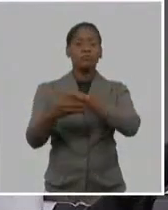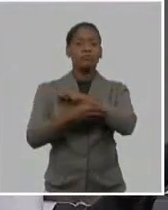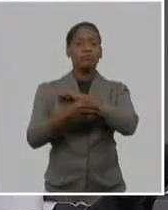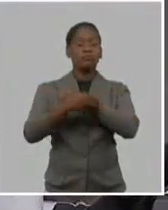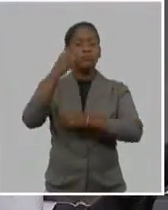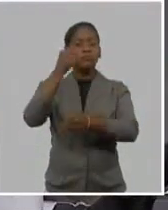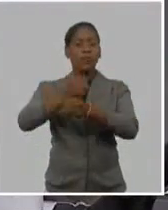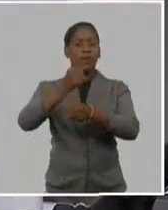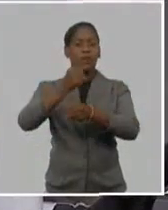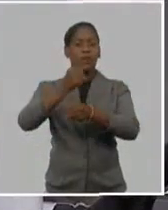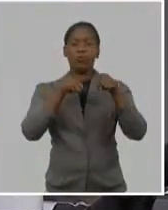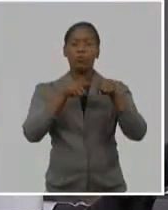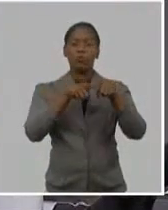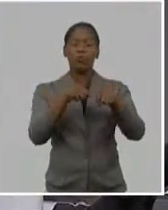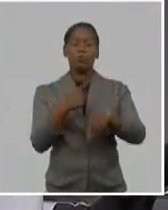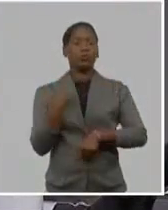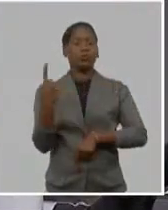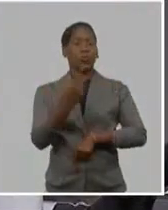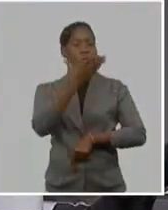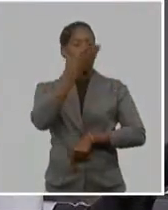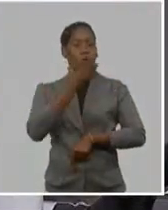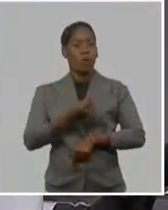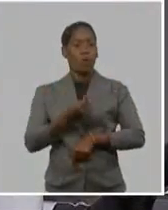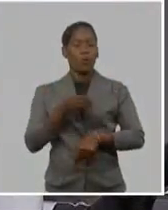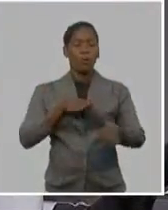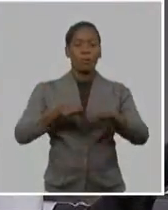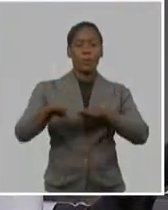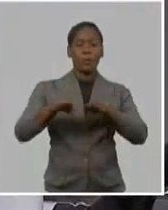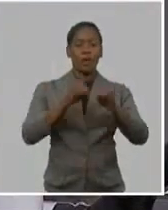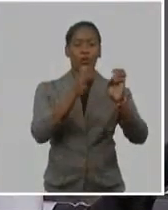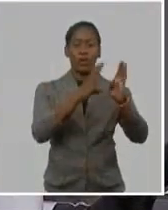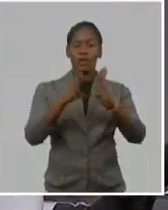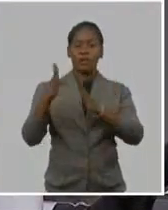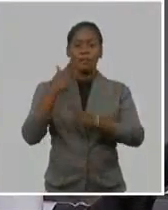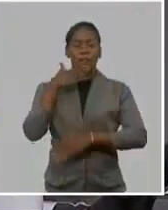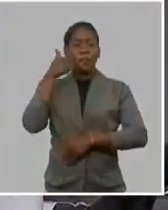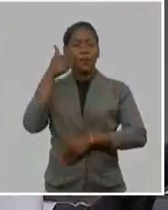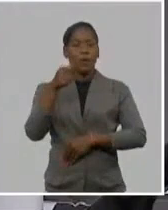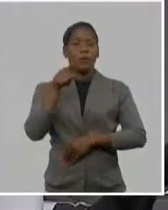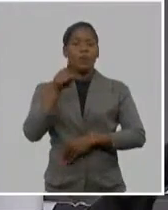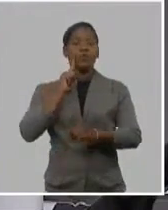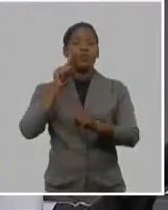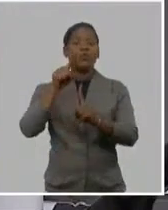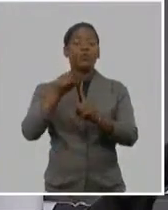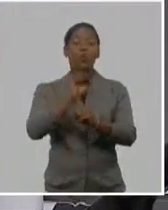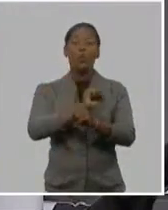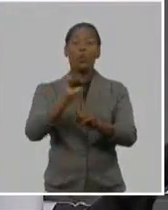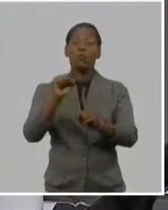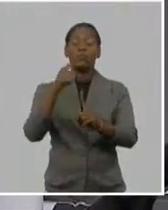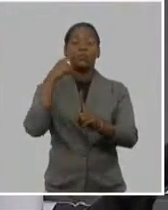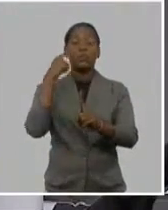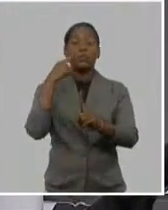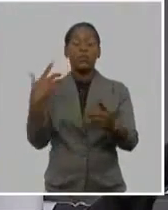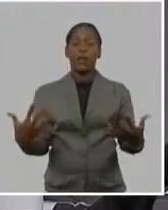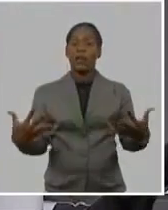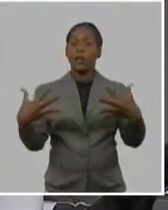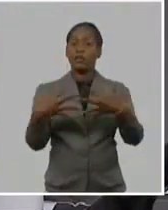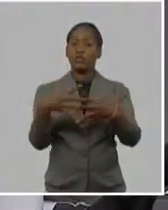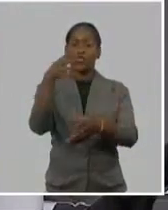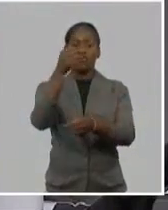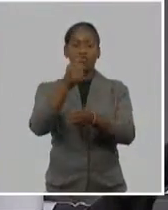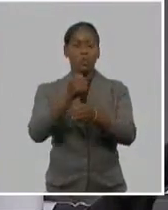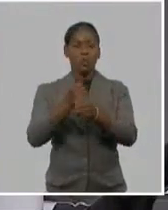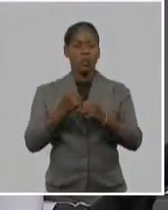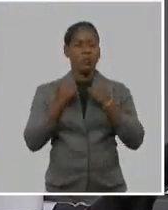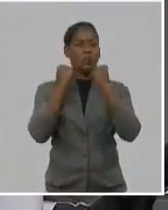participación en nuestras estructuras organizativas para que se garantice más combatividad, más intransigencia,